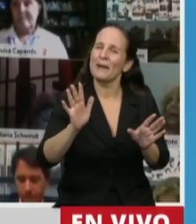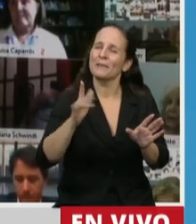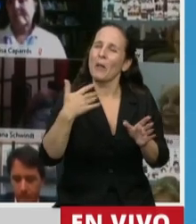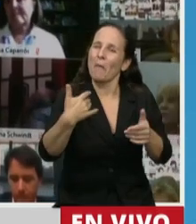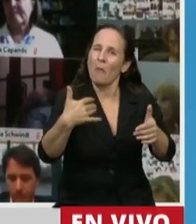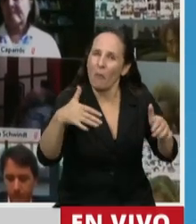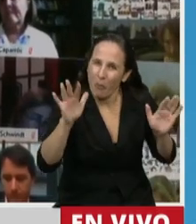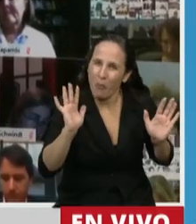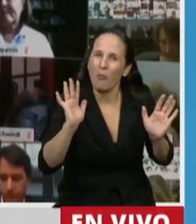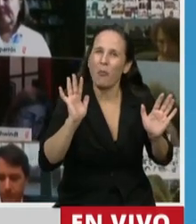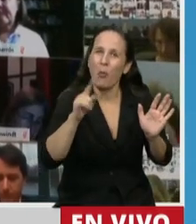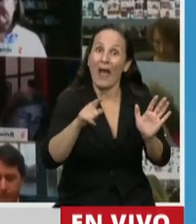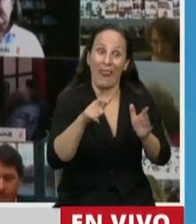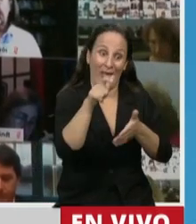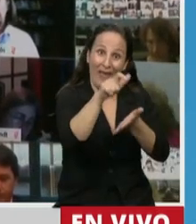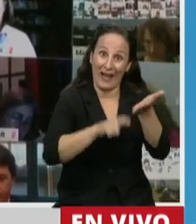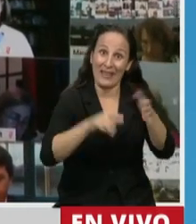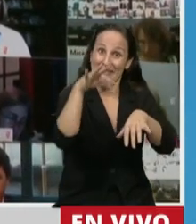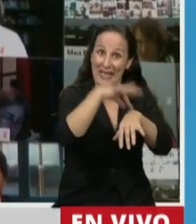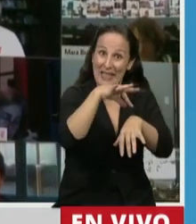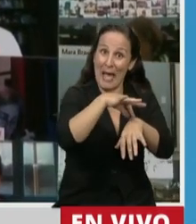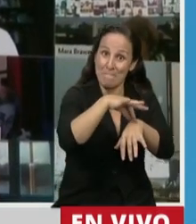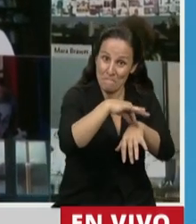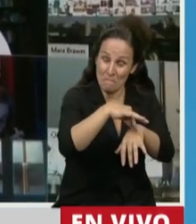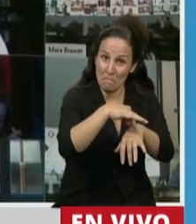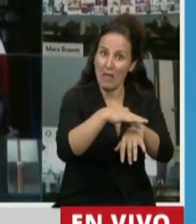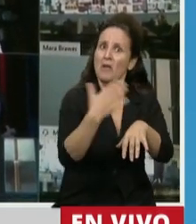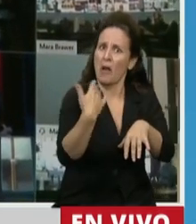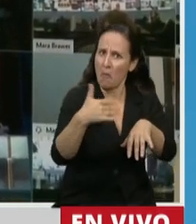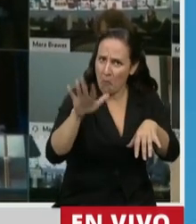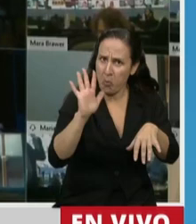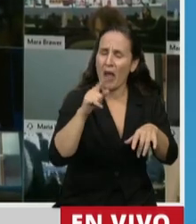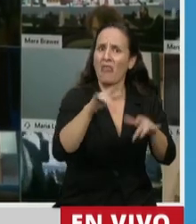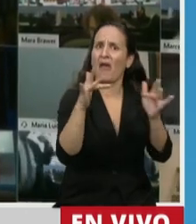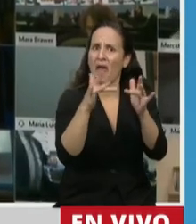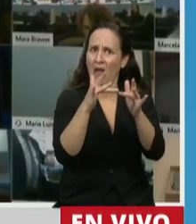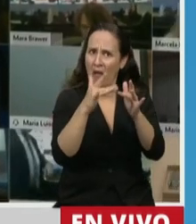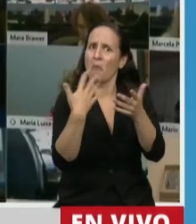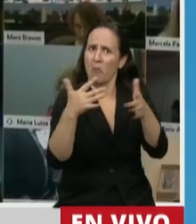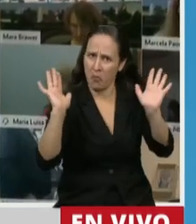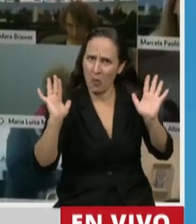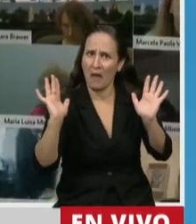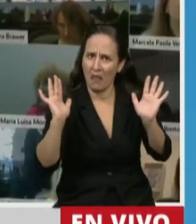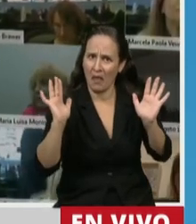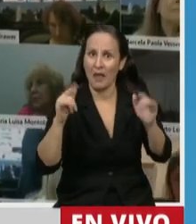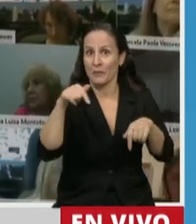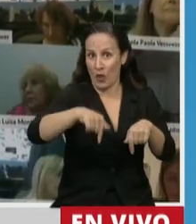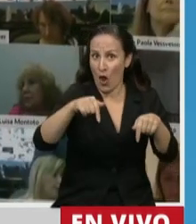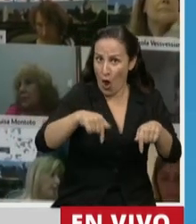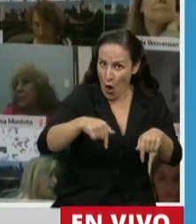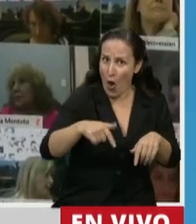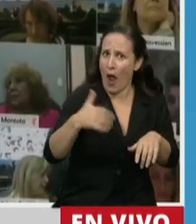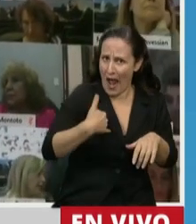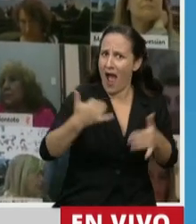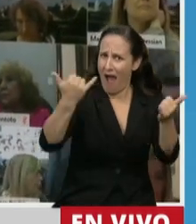la posibilidad de que las prescripciones médicas pudieran ser hechas en forma electrónica. Inclusive hoy en la Argentina